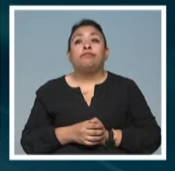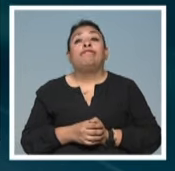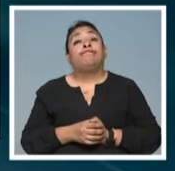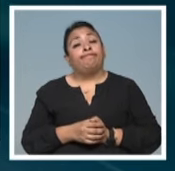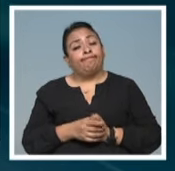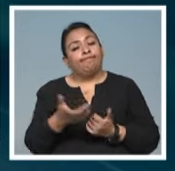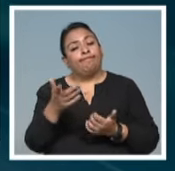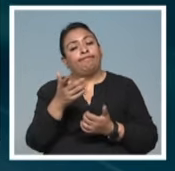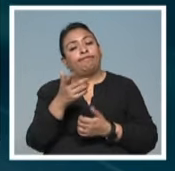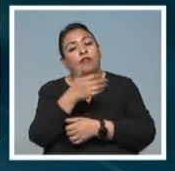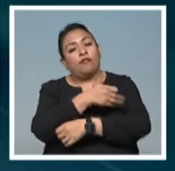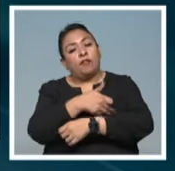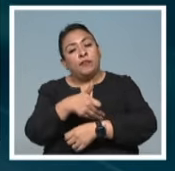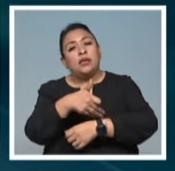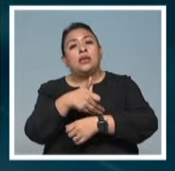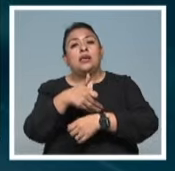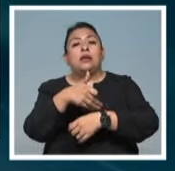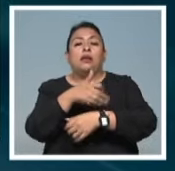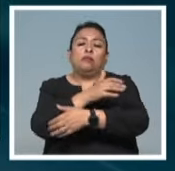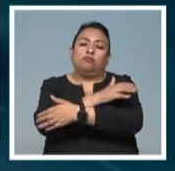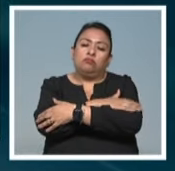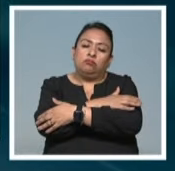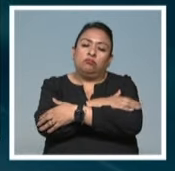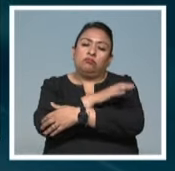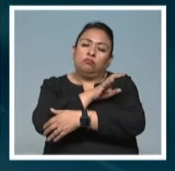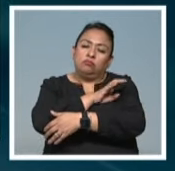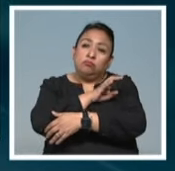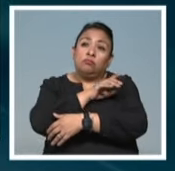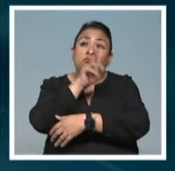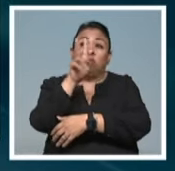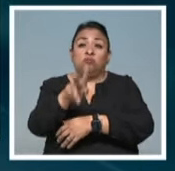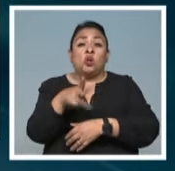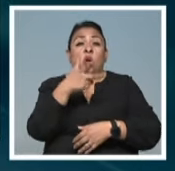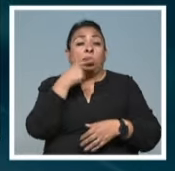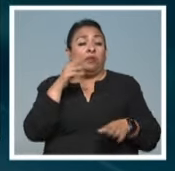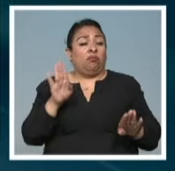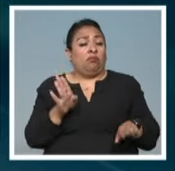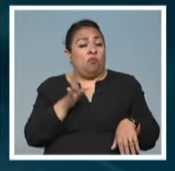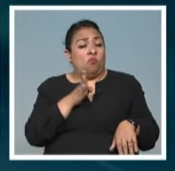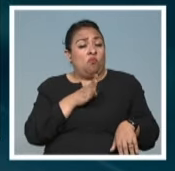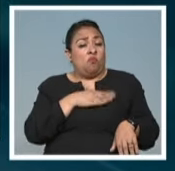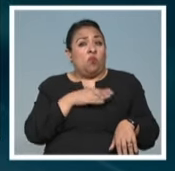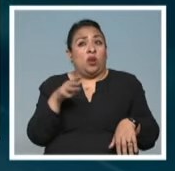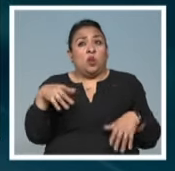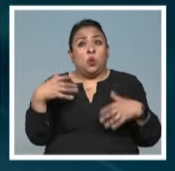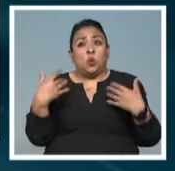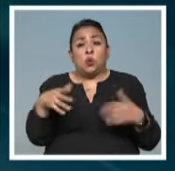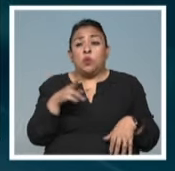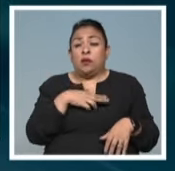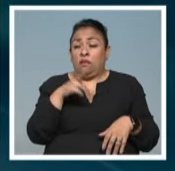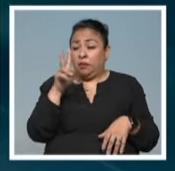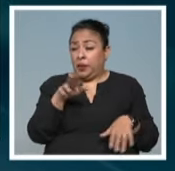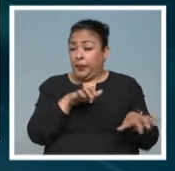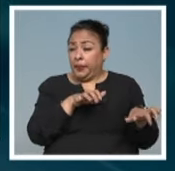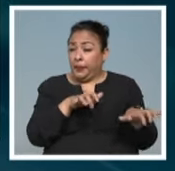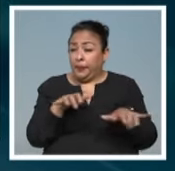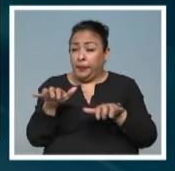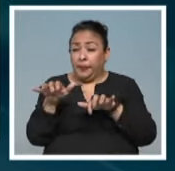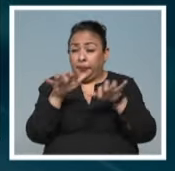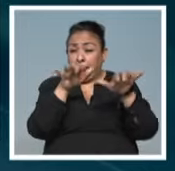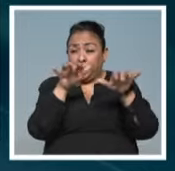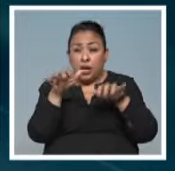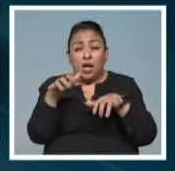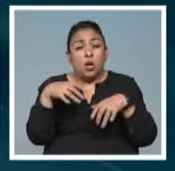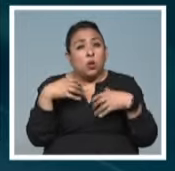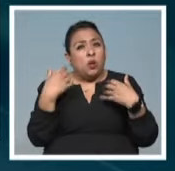Un abrazo solidario a su familia con mucho afecto, un hombre muy generoso. Qué manera de interpretar de verdad el órgano,